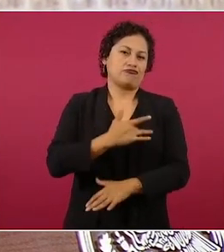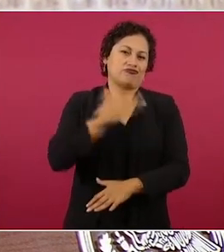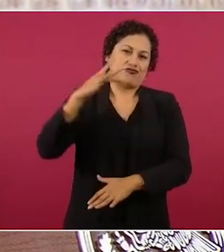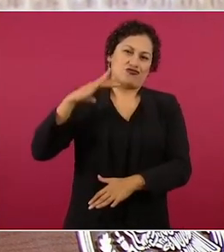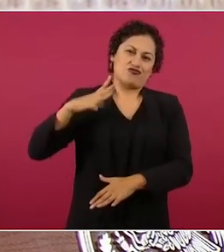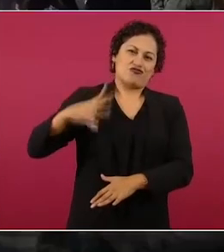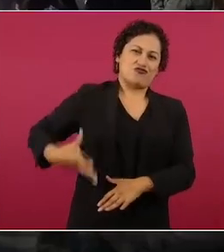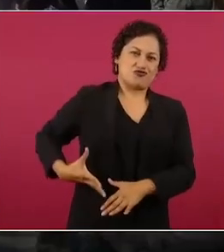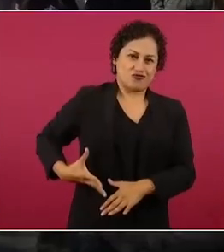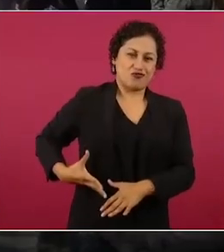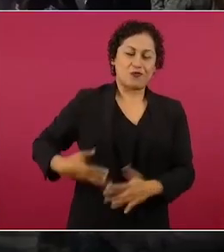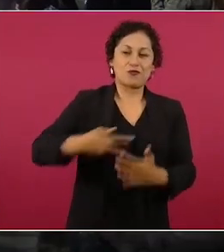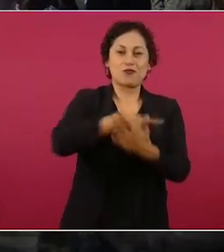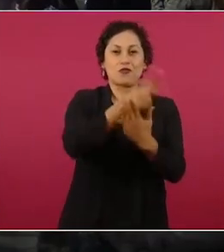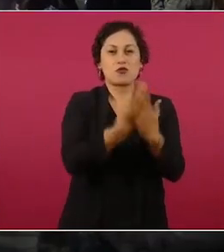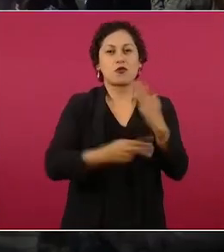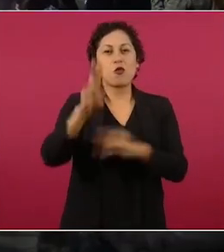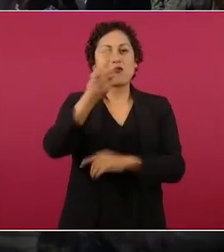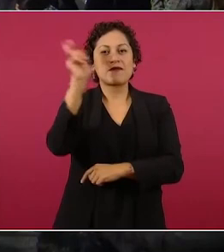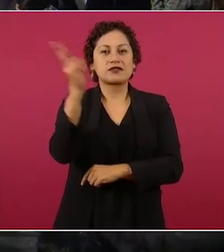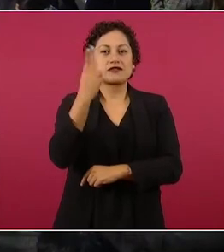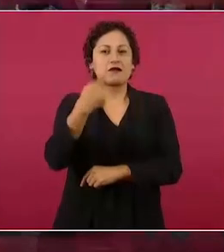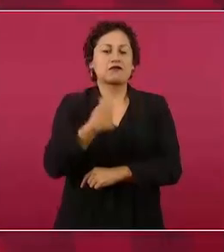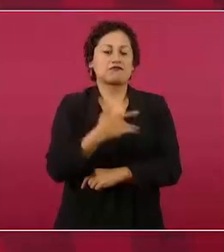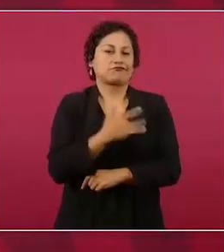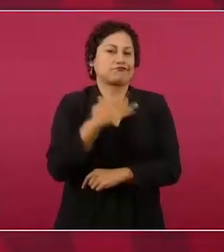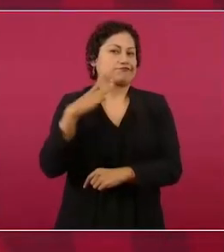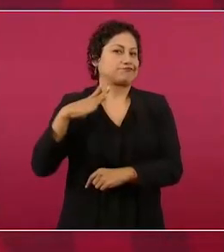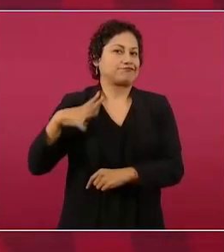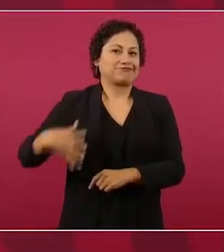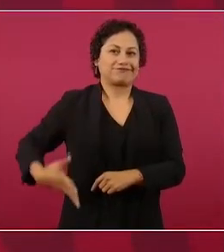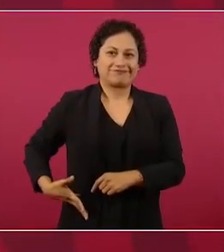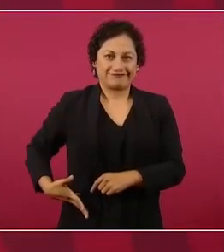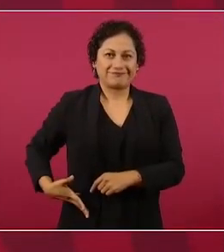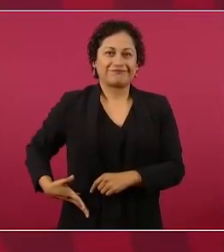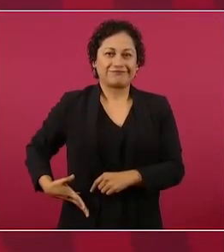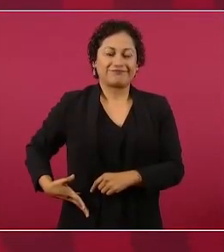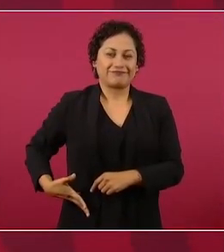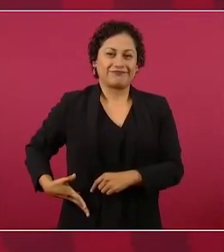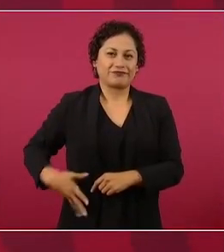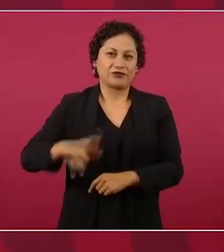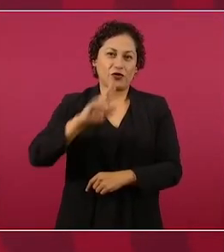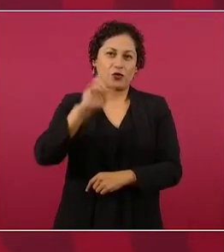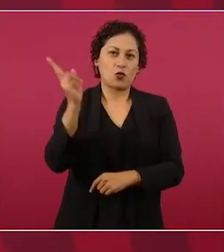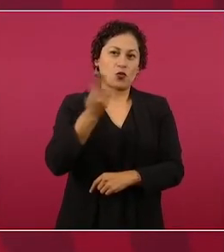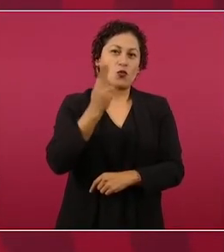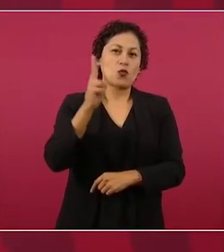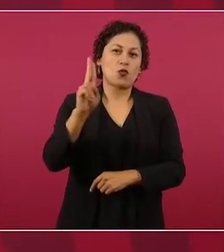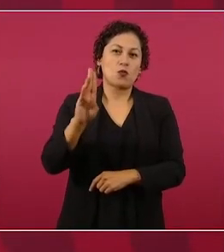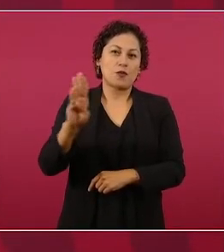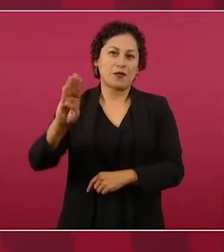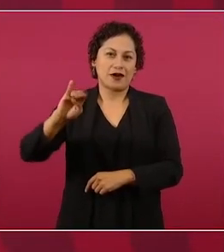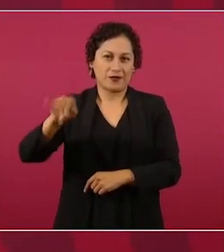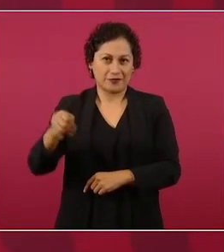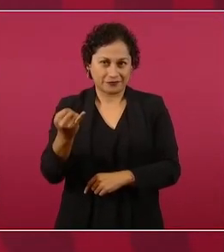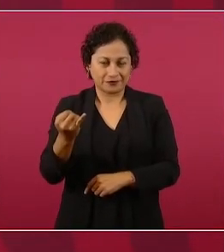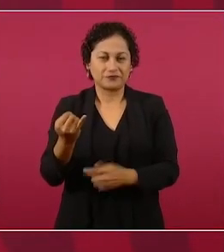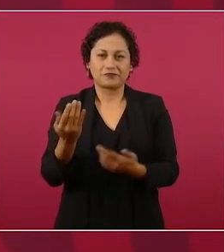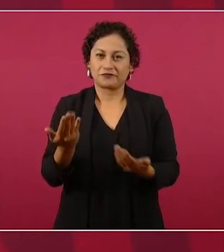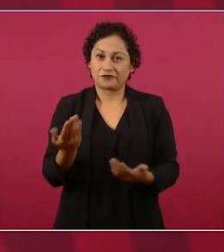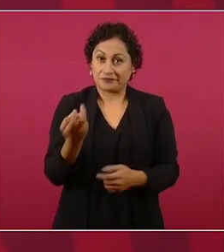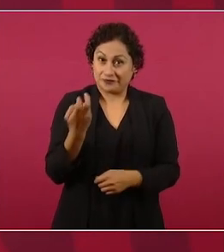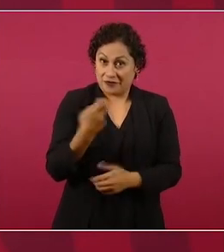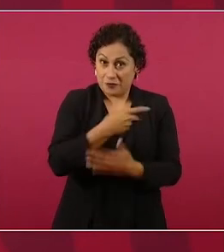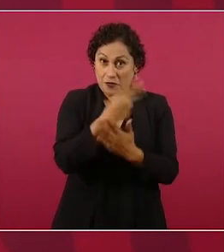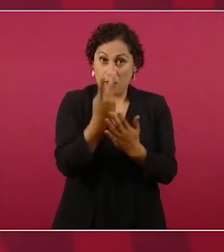el de las universidades, Benito Juárez. Es uno de los mejores